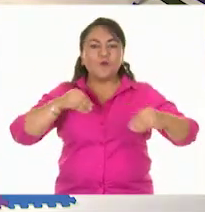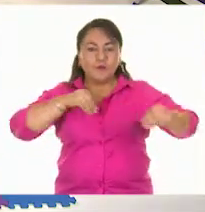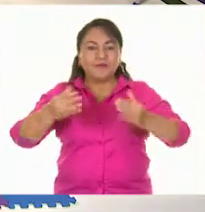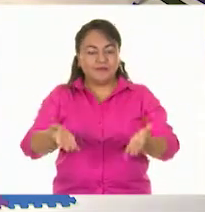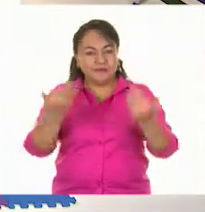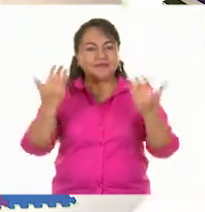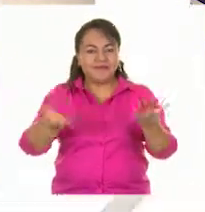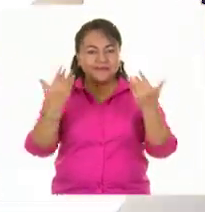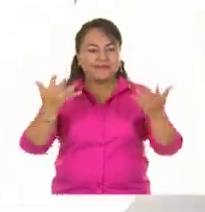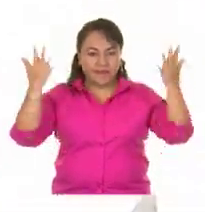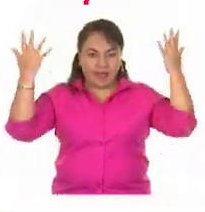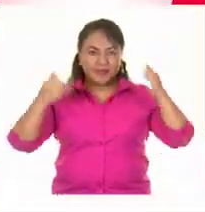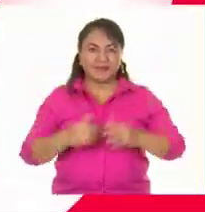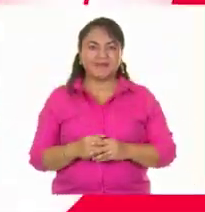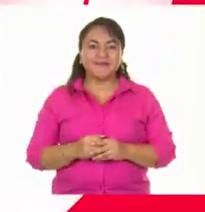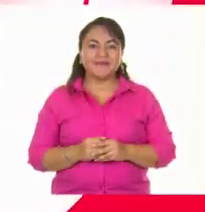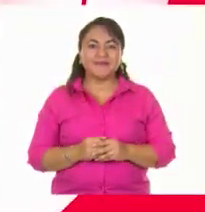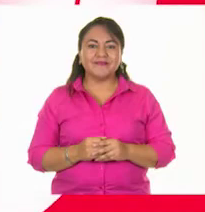todos, todos, vamos arriba.